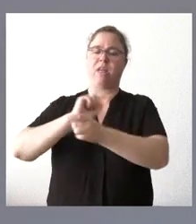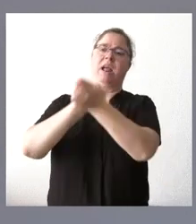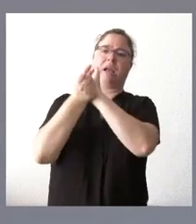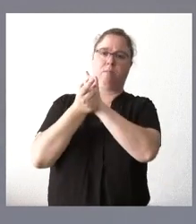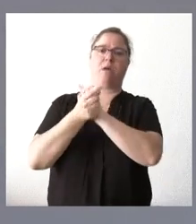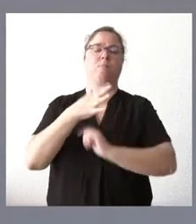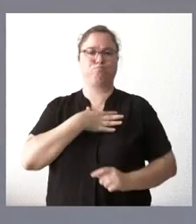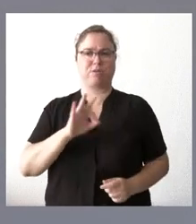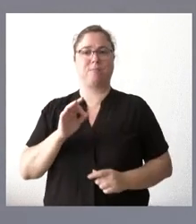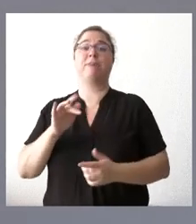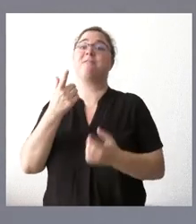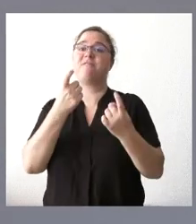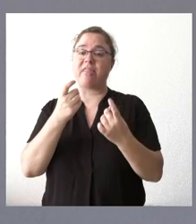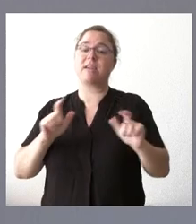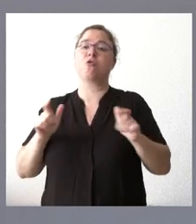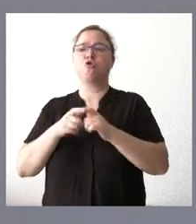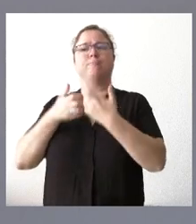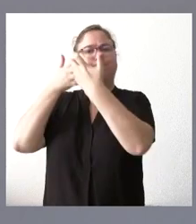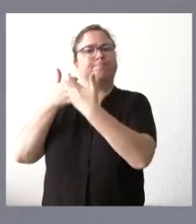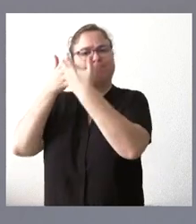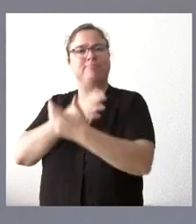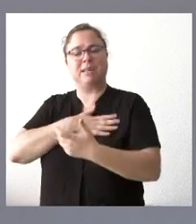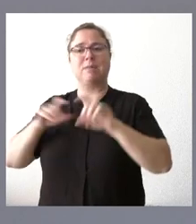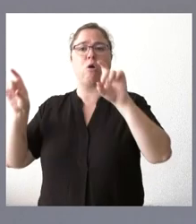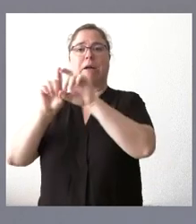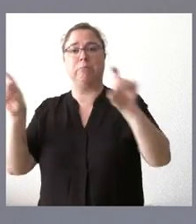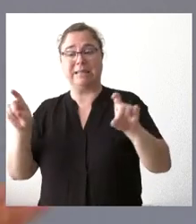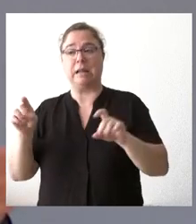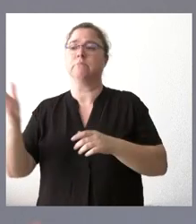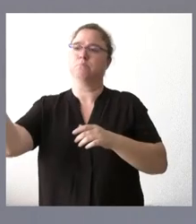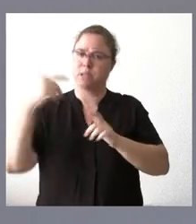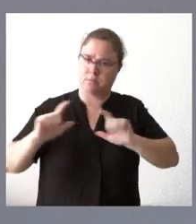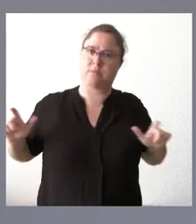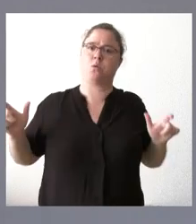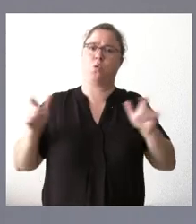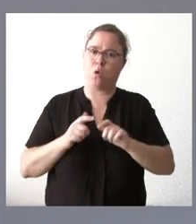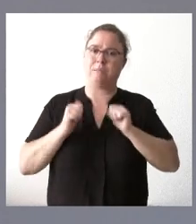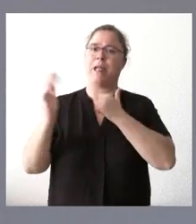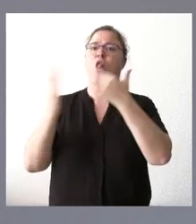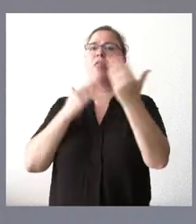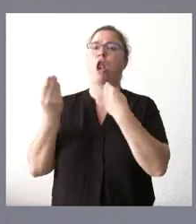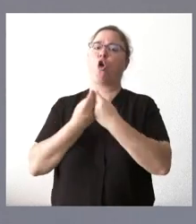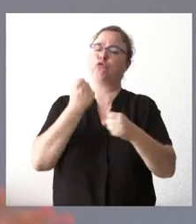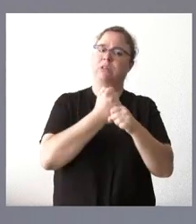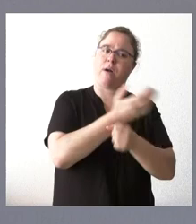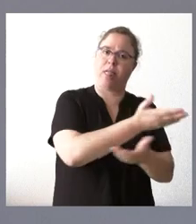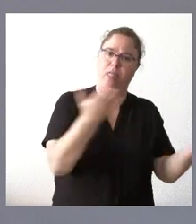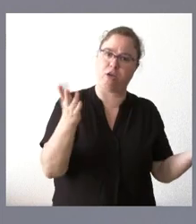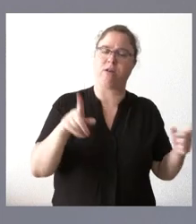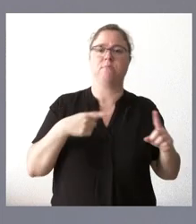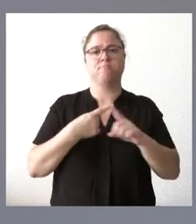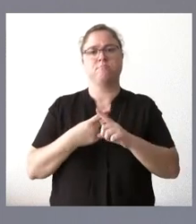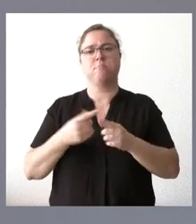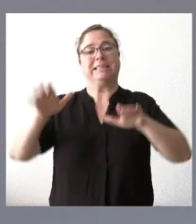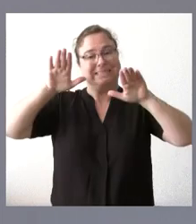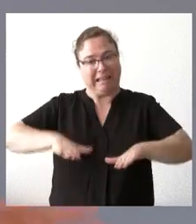decisión. Y es en lo que nosotros lo hemos insistido de todas las formas en la empresa que se siente, que comience un diálogo con los trabajadores, que se mantenga en